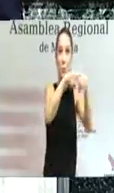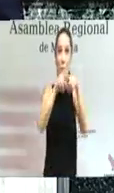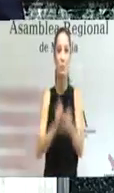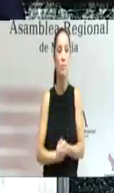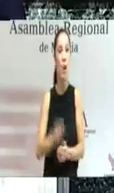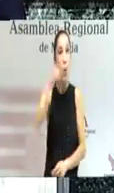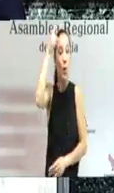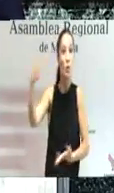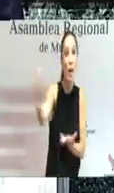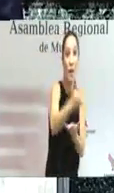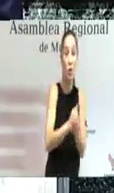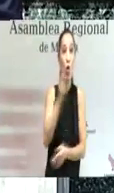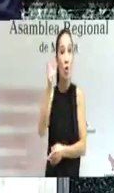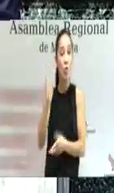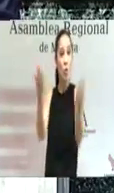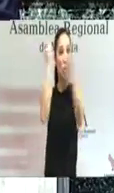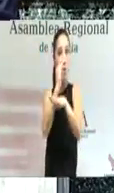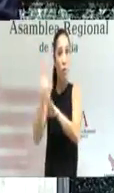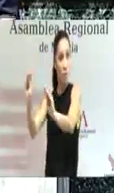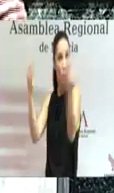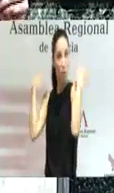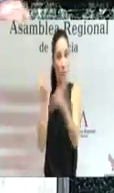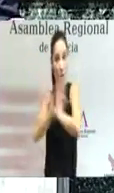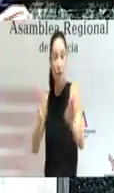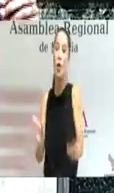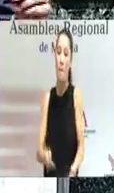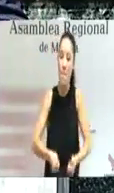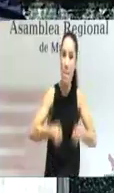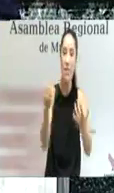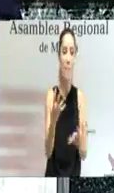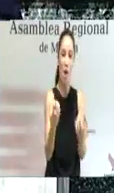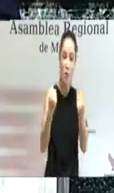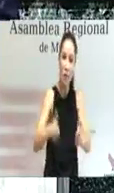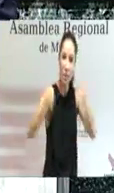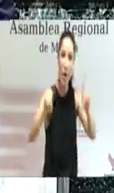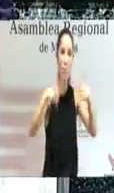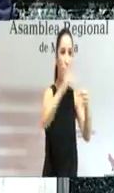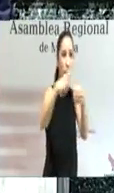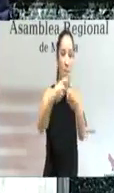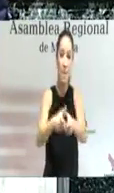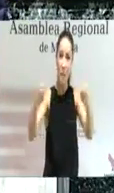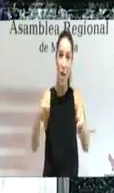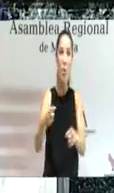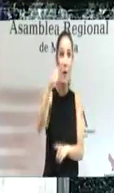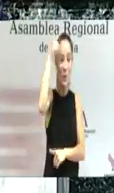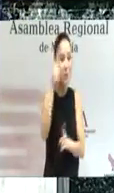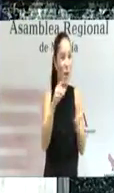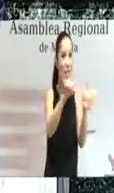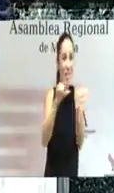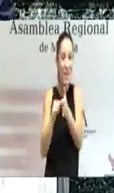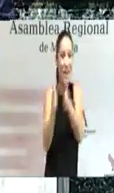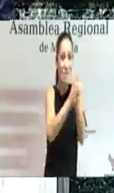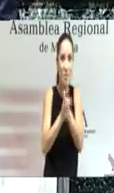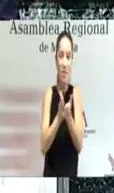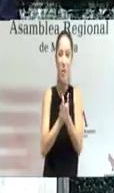una cultura de todos, no solo de las instituciones. Queremos que sea más fuerte y más participativa, una cultura cercana, próxima, que